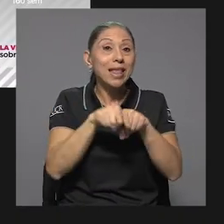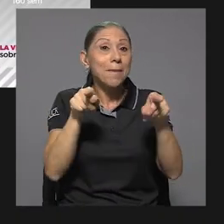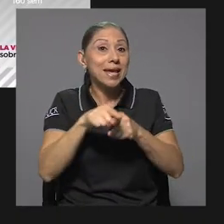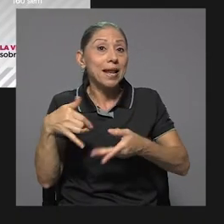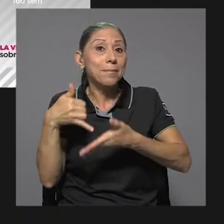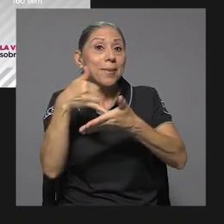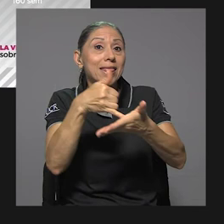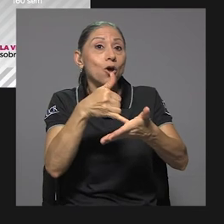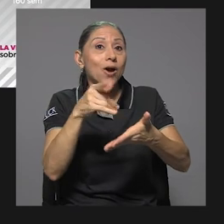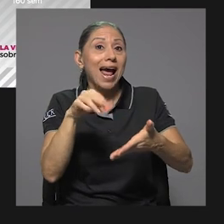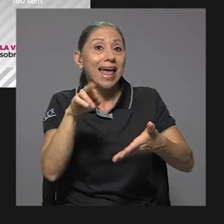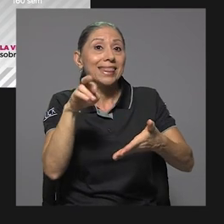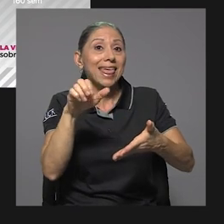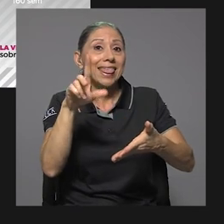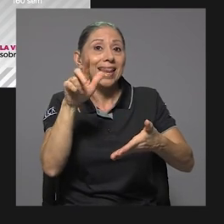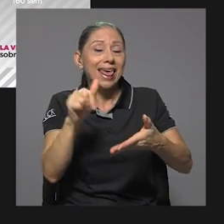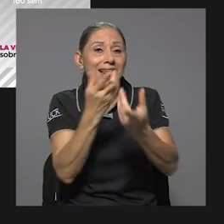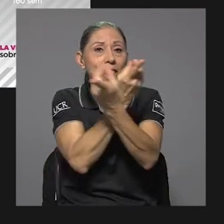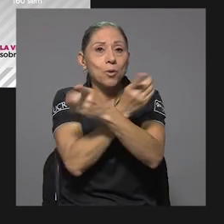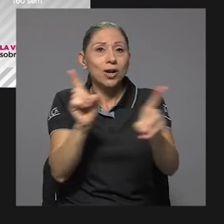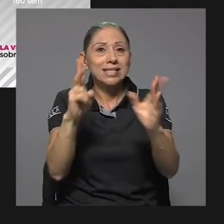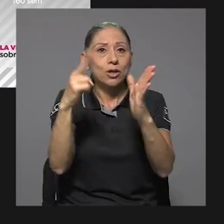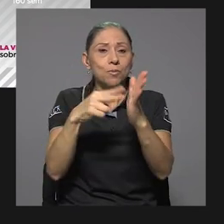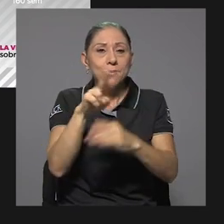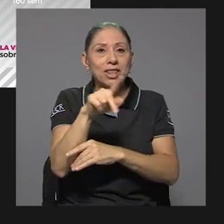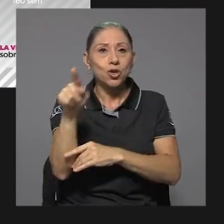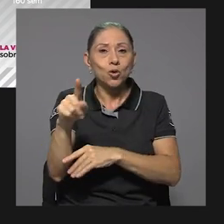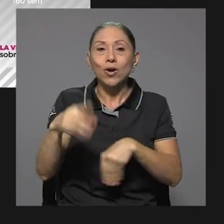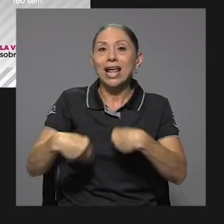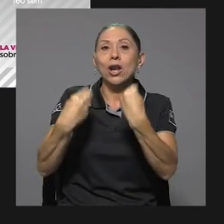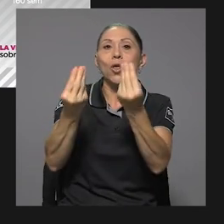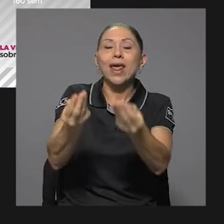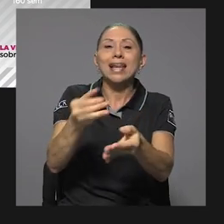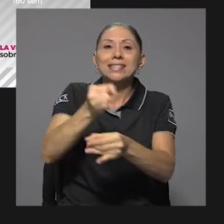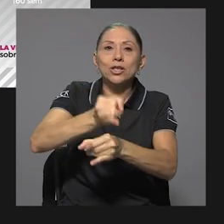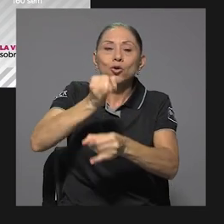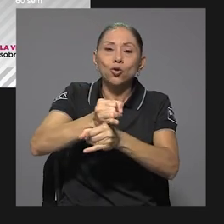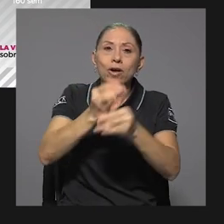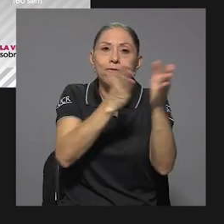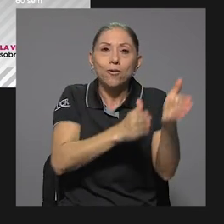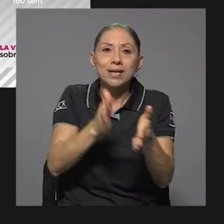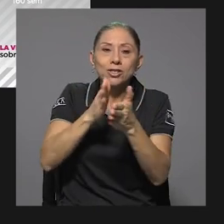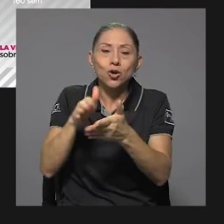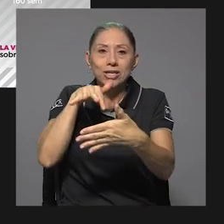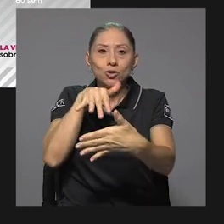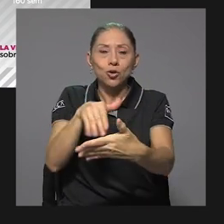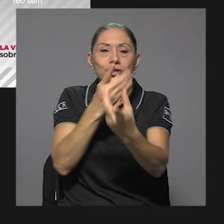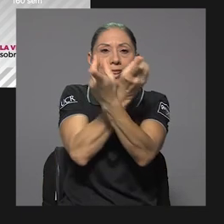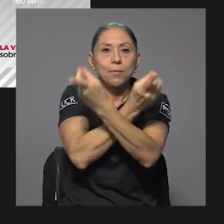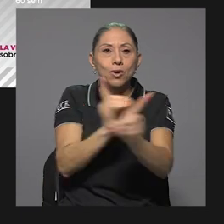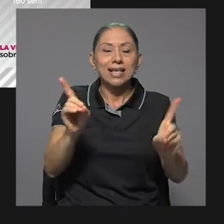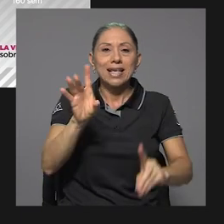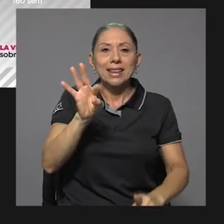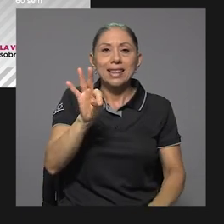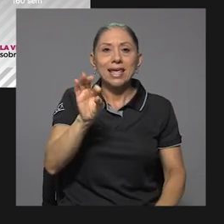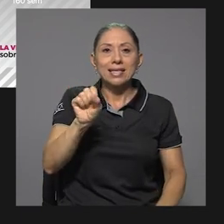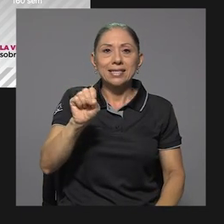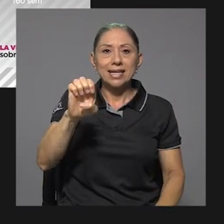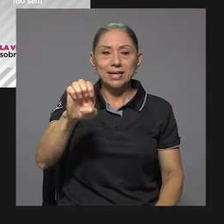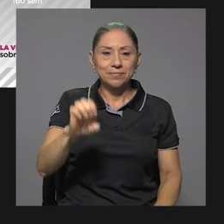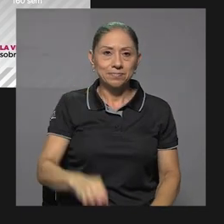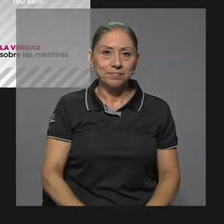la Democracia 2021 que entrega el Instituto de Formación y Estudios en Democracia del Tribunal Supremo de Elecciones. ¡Gracias!